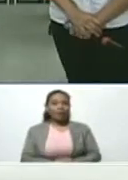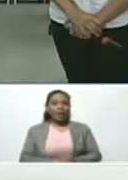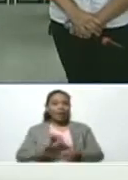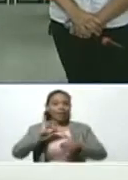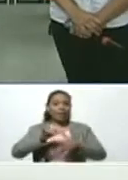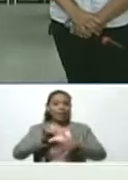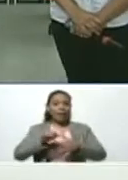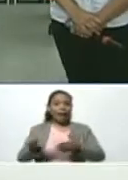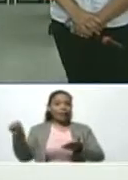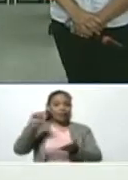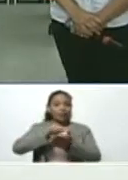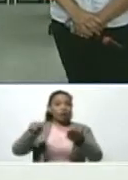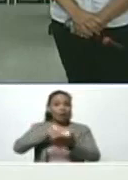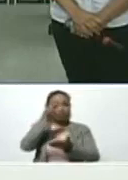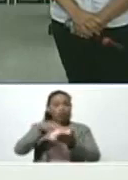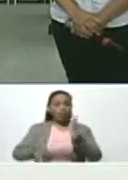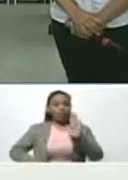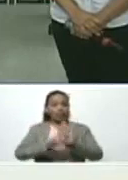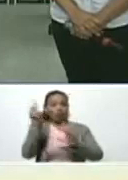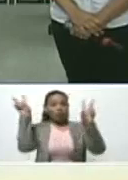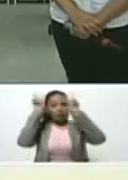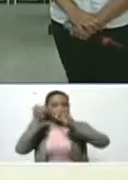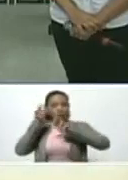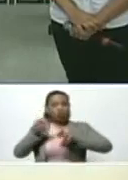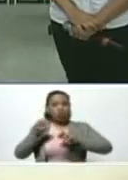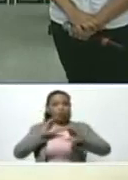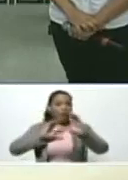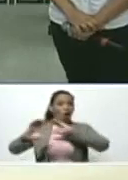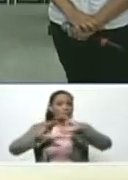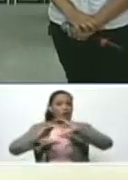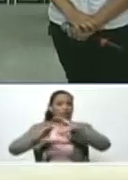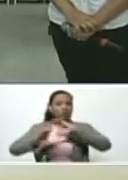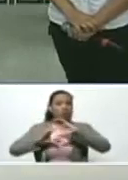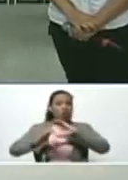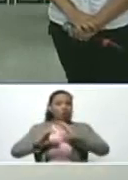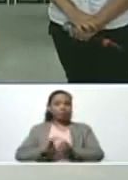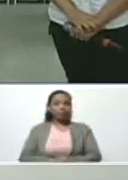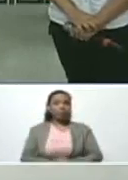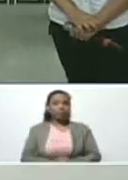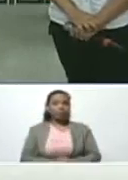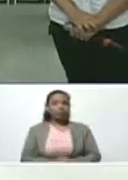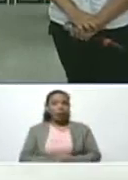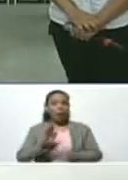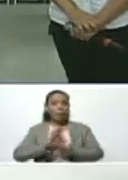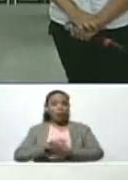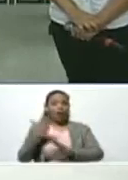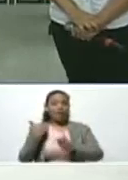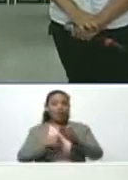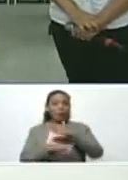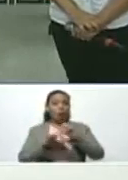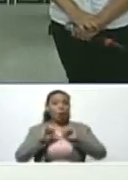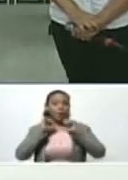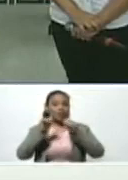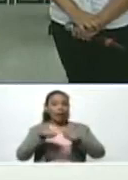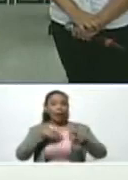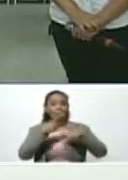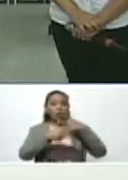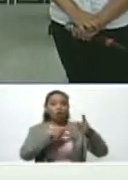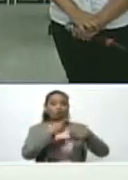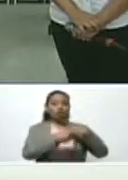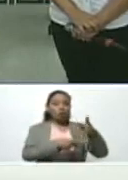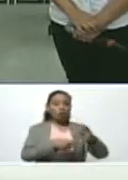ingeniera del Centro Nacional de Desarrollo e Investigación de las Telecomunicaciones, el CENDIT, porque vamos a arrancar la producción